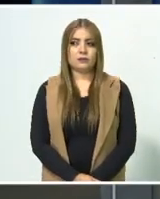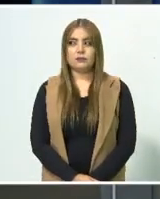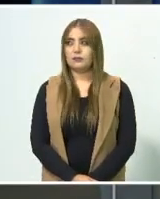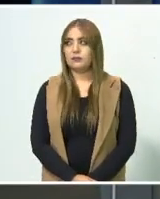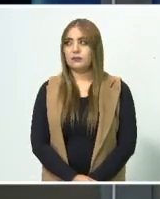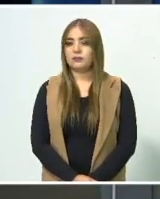¡Gracias! ¡Gracias! ¡Gracias! ¡Gracias!